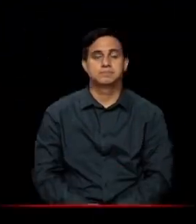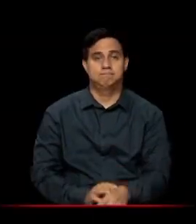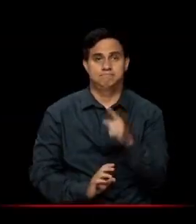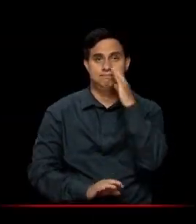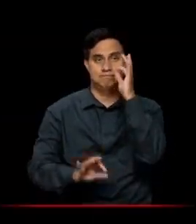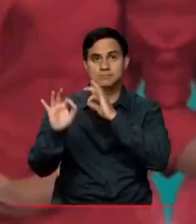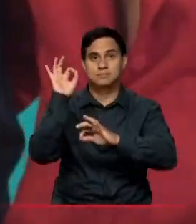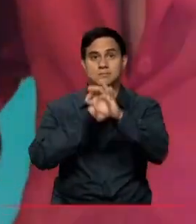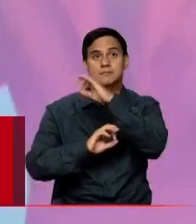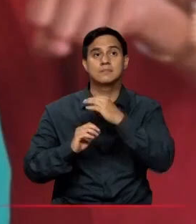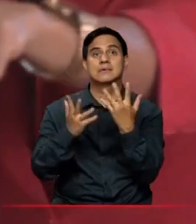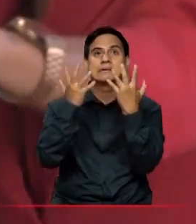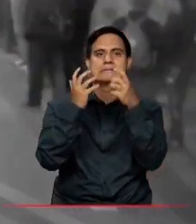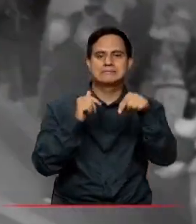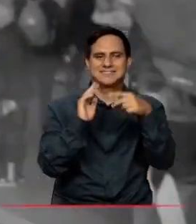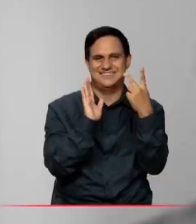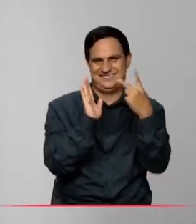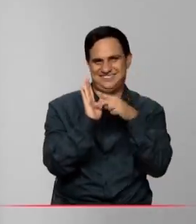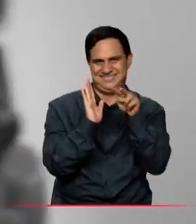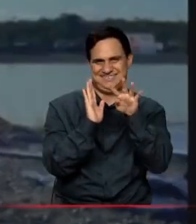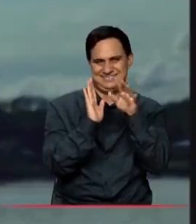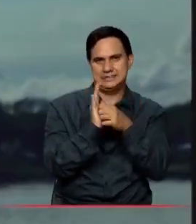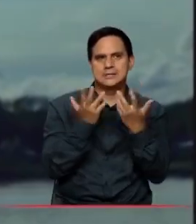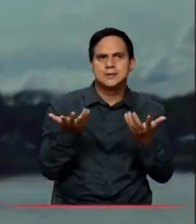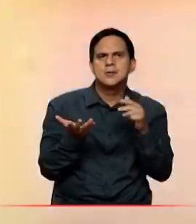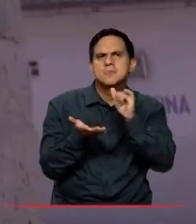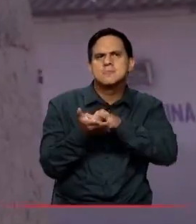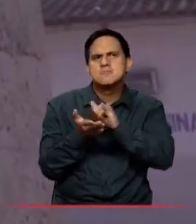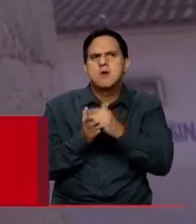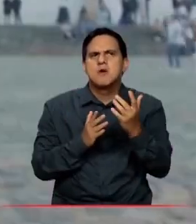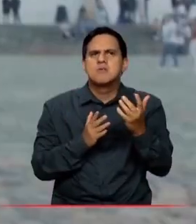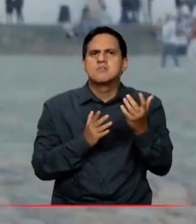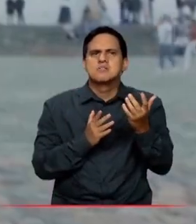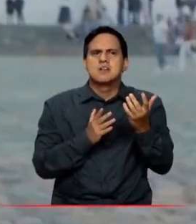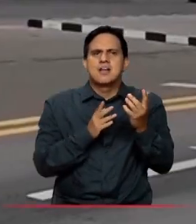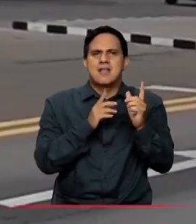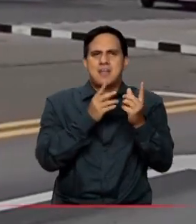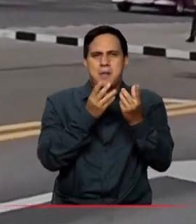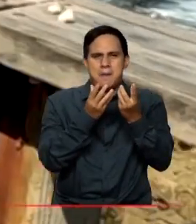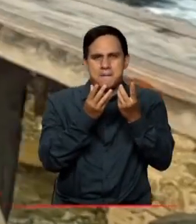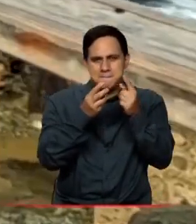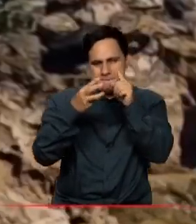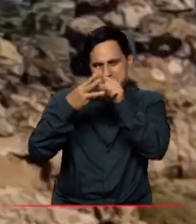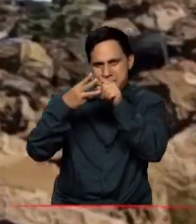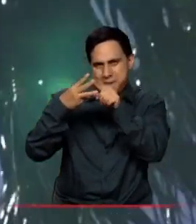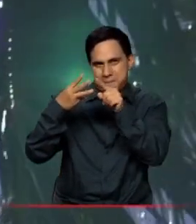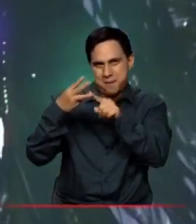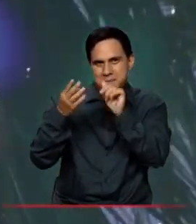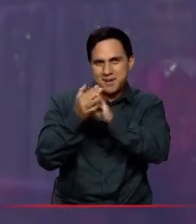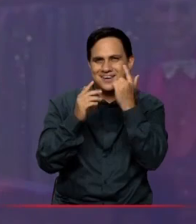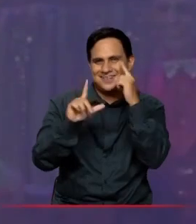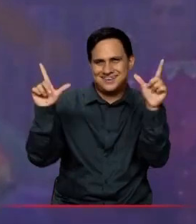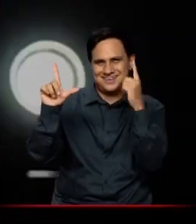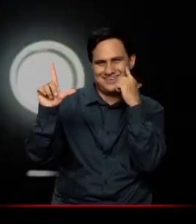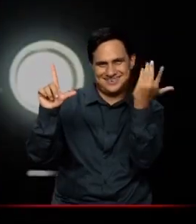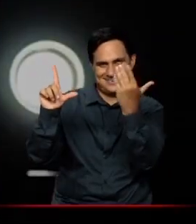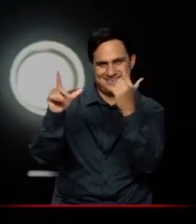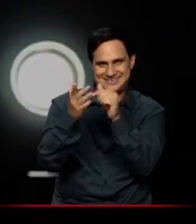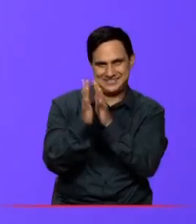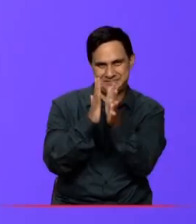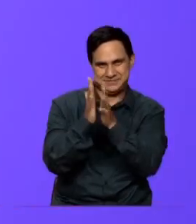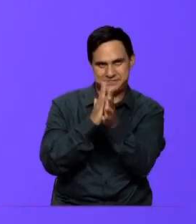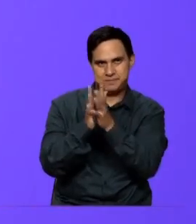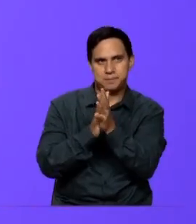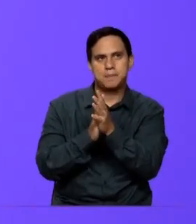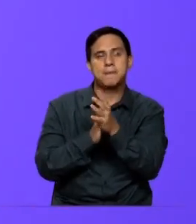Telepacífico aspira a tener mayor contenido y producción descentralizada a partir de tres series regionales que serán adjudicadas a través de convocatoria pública.